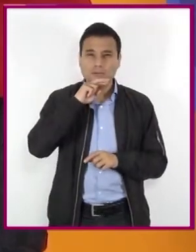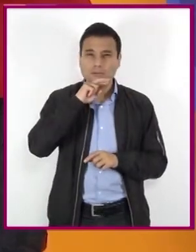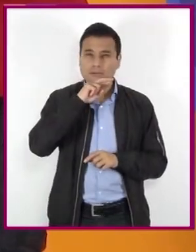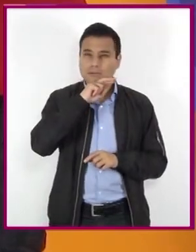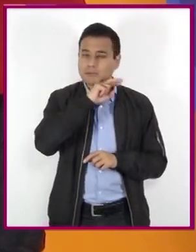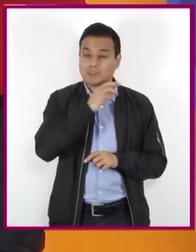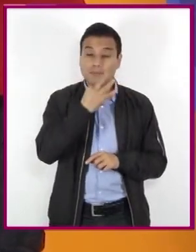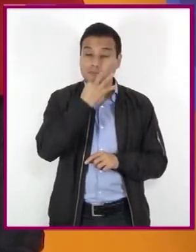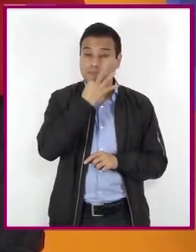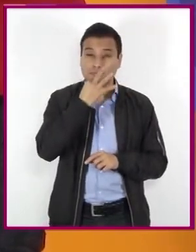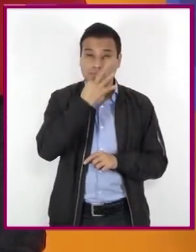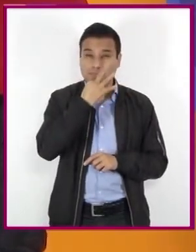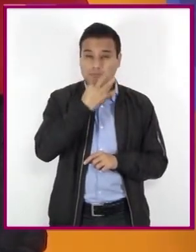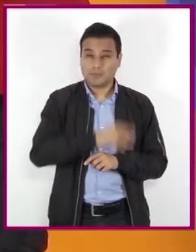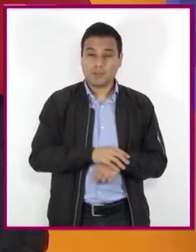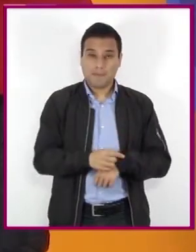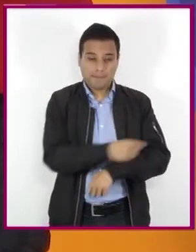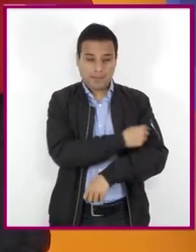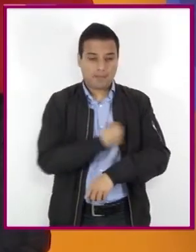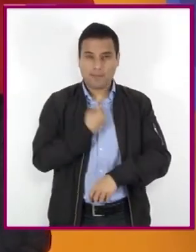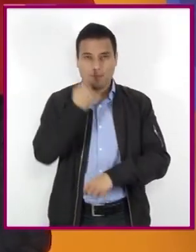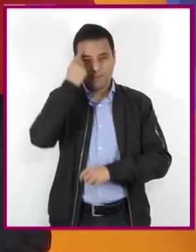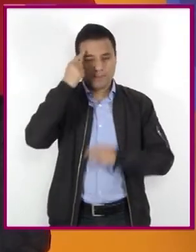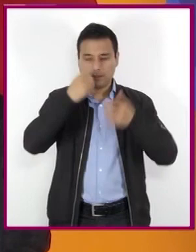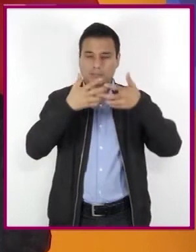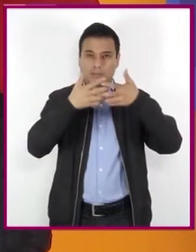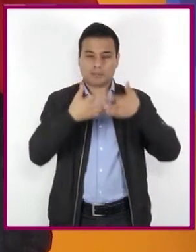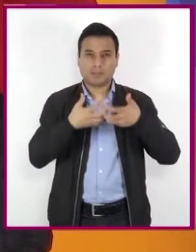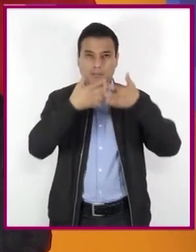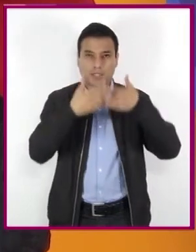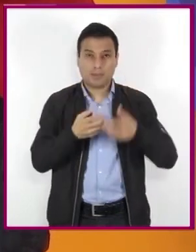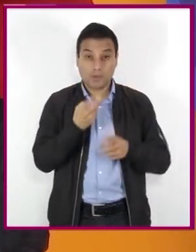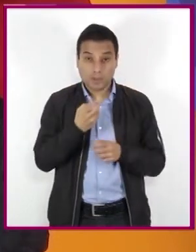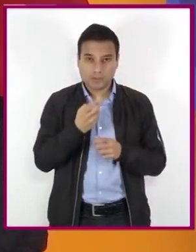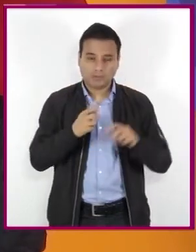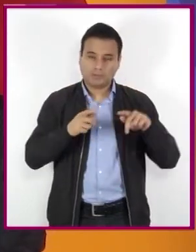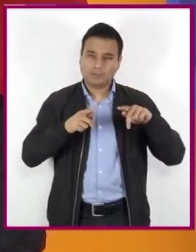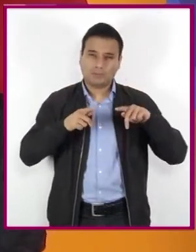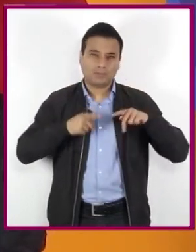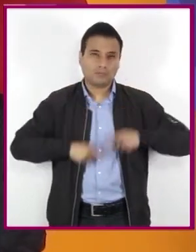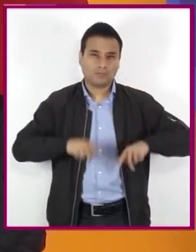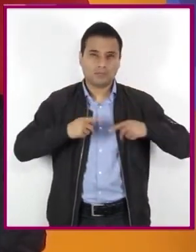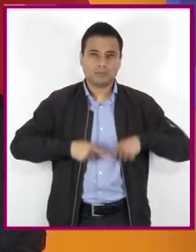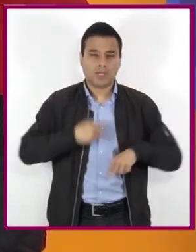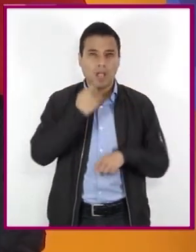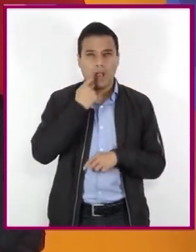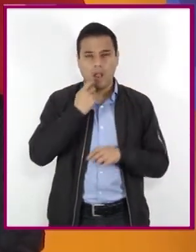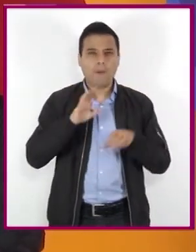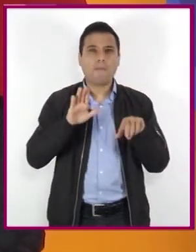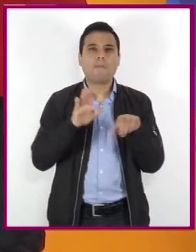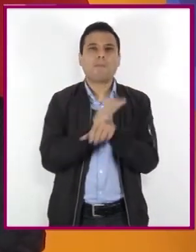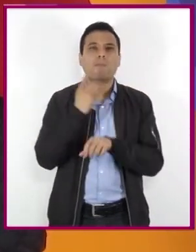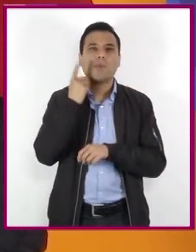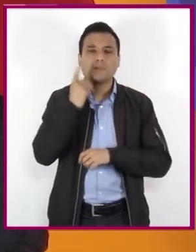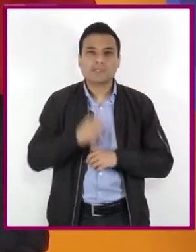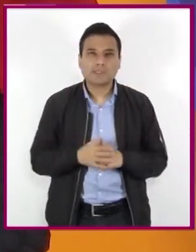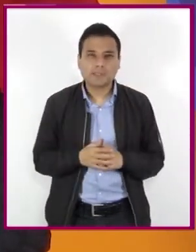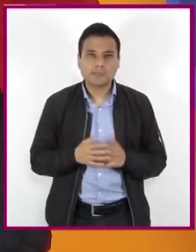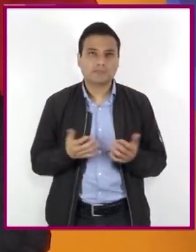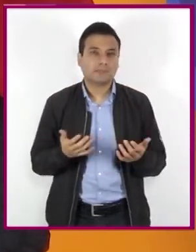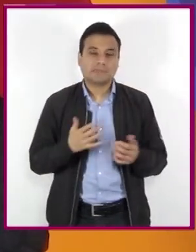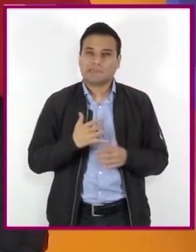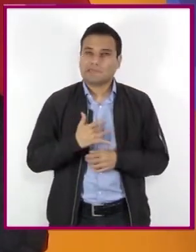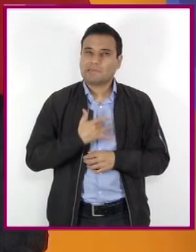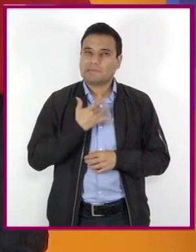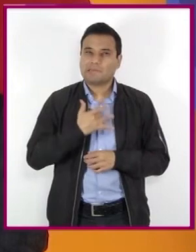en segundos llega al cerebro. Resulta altamente adictiva, pues tiene efectos extremadamente placenteros,